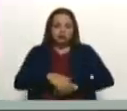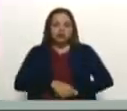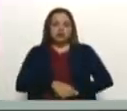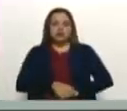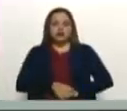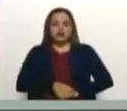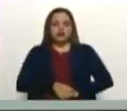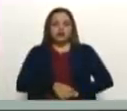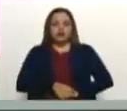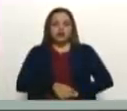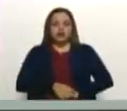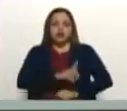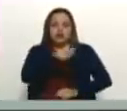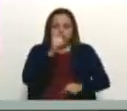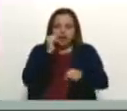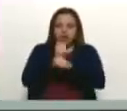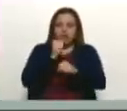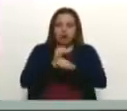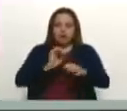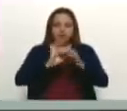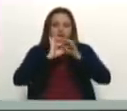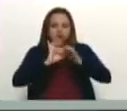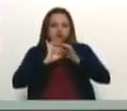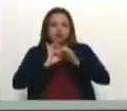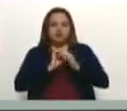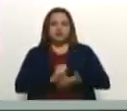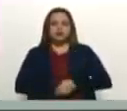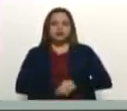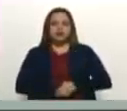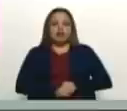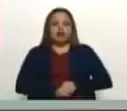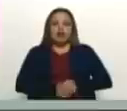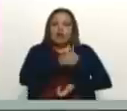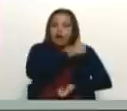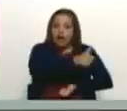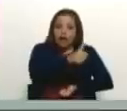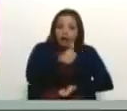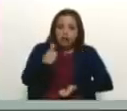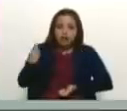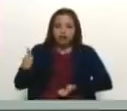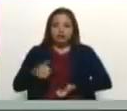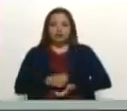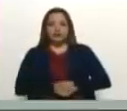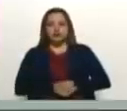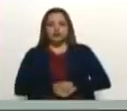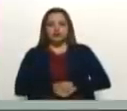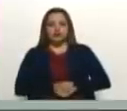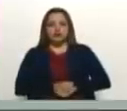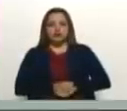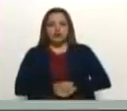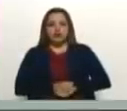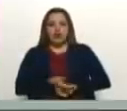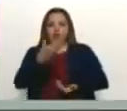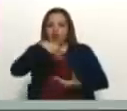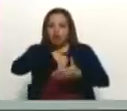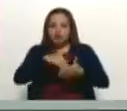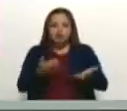Y trabajo conjunto. Cada quien, bueno, en el marco de su país.